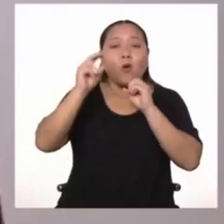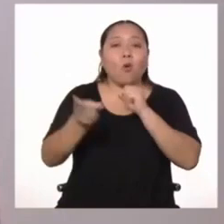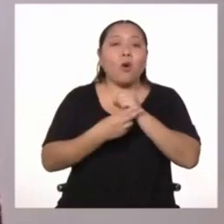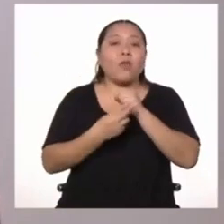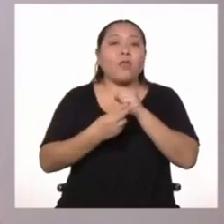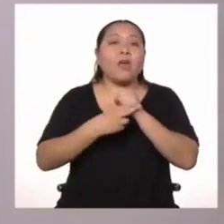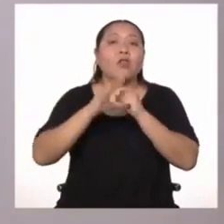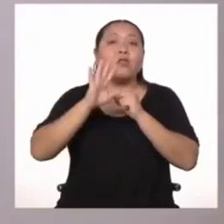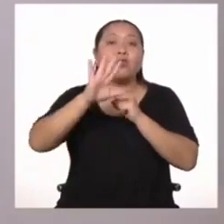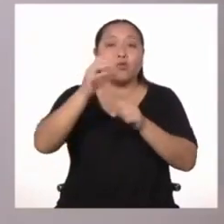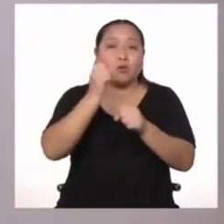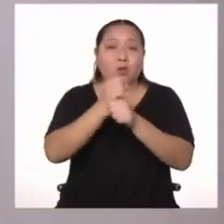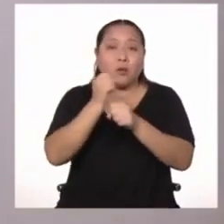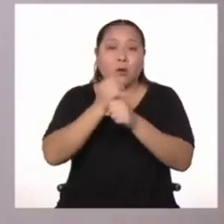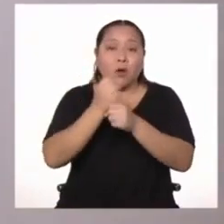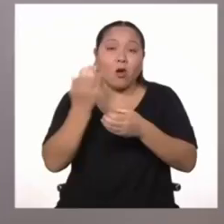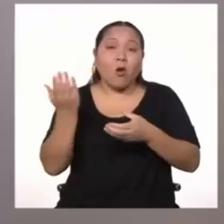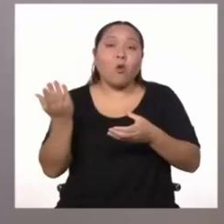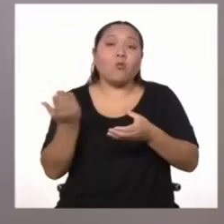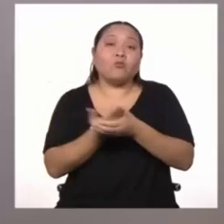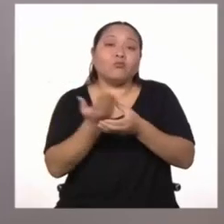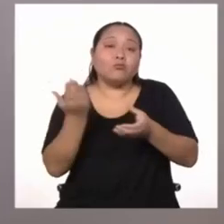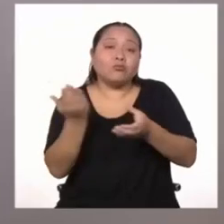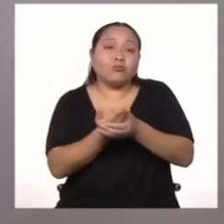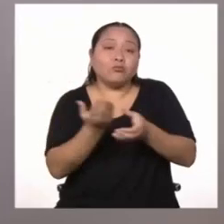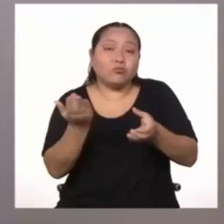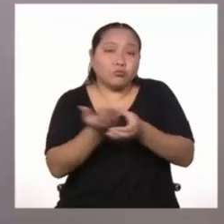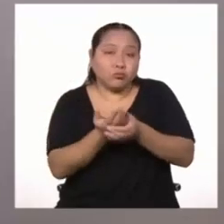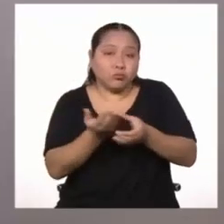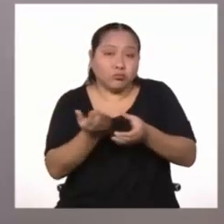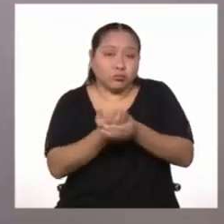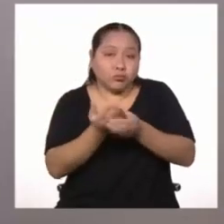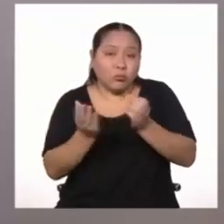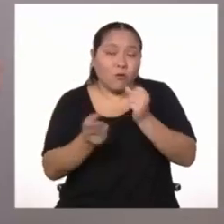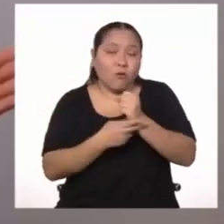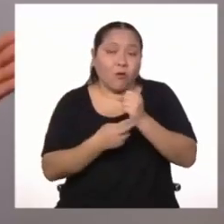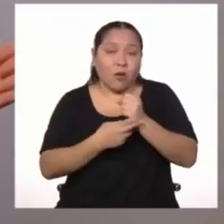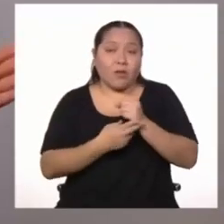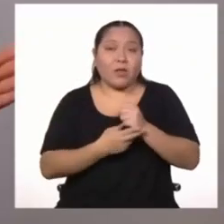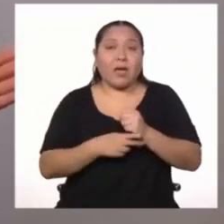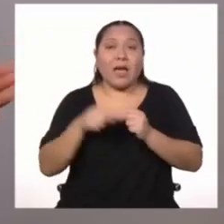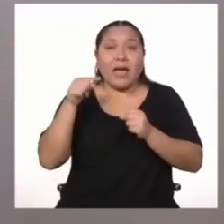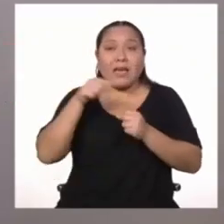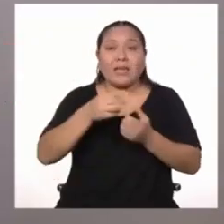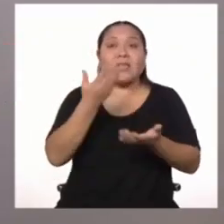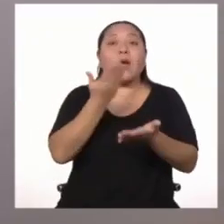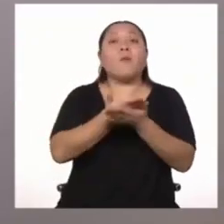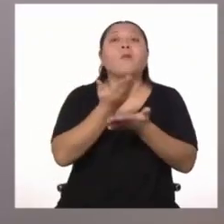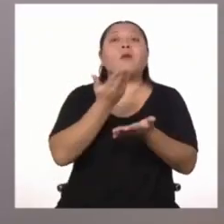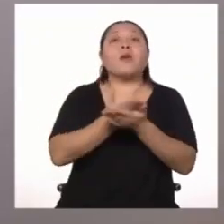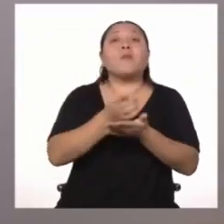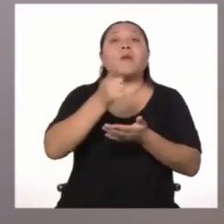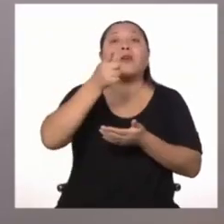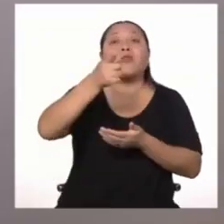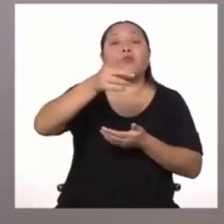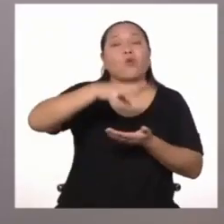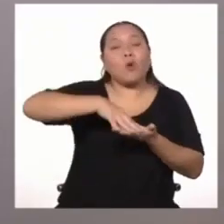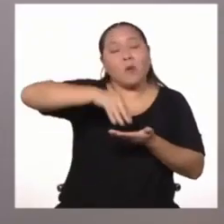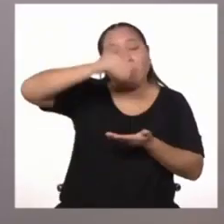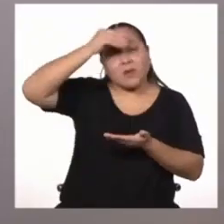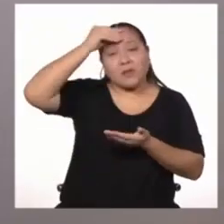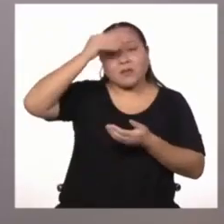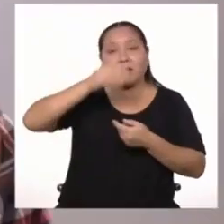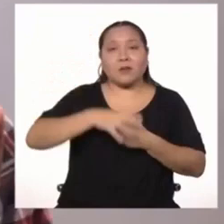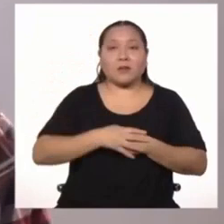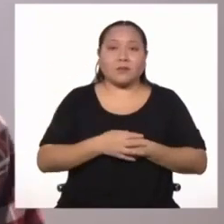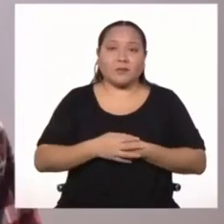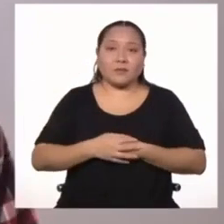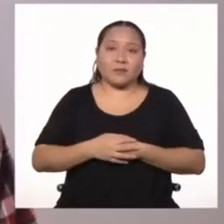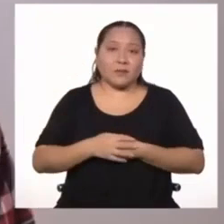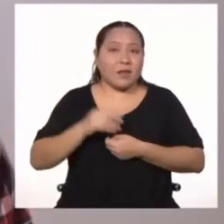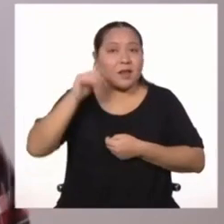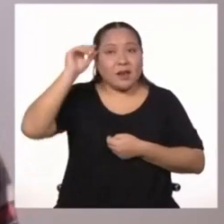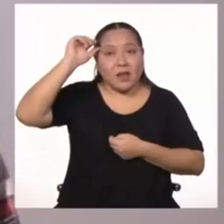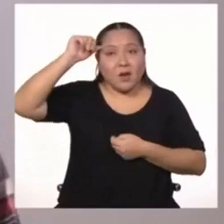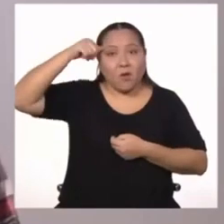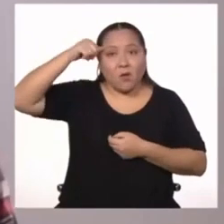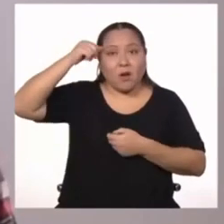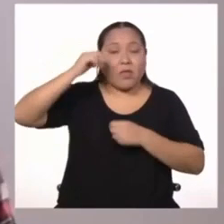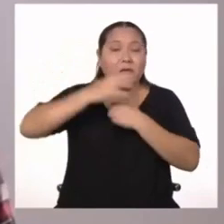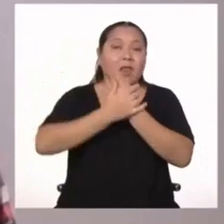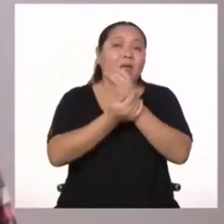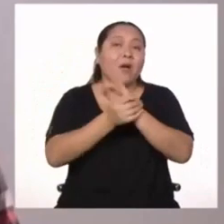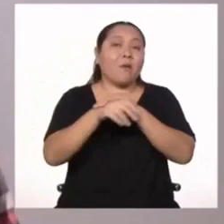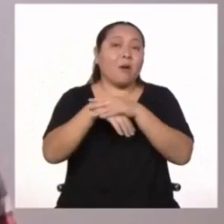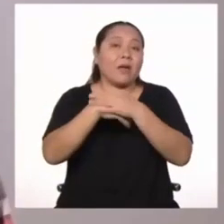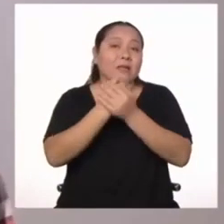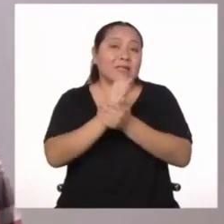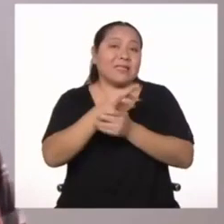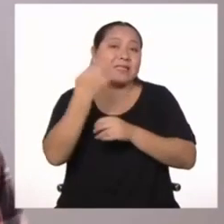trabajos y guardarlos en su portafolio. Así tendrán todas las evidencias de su aprendizaje. Recuerden lavarte